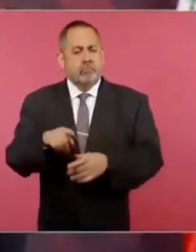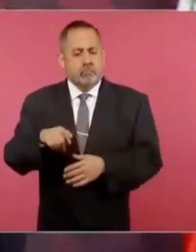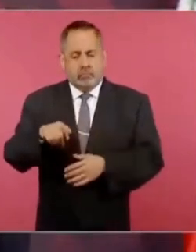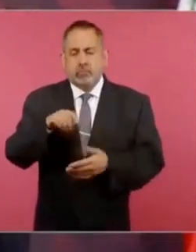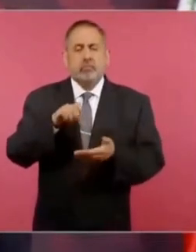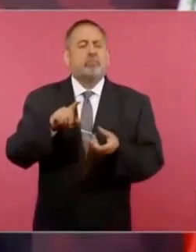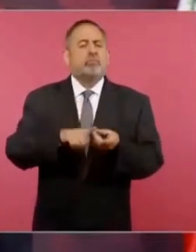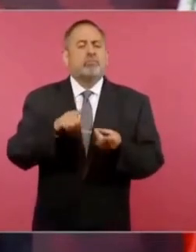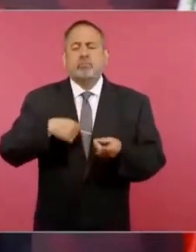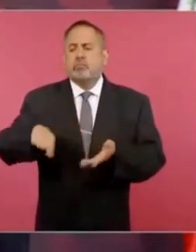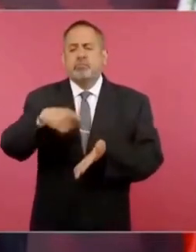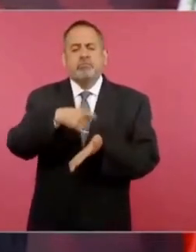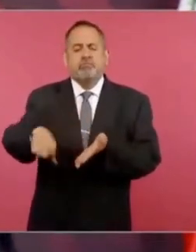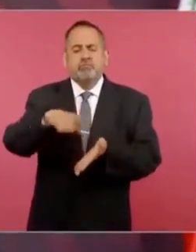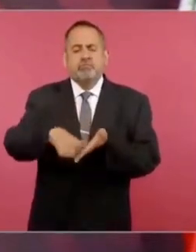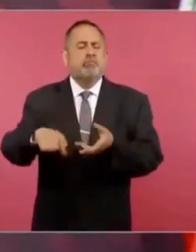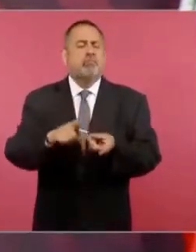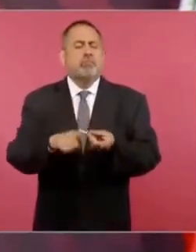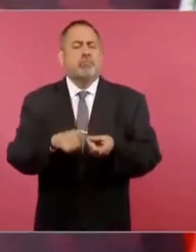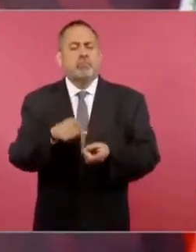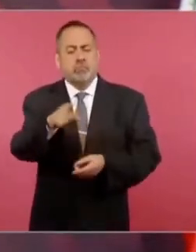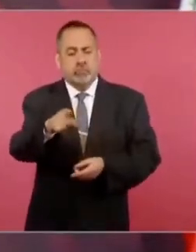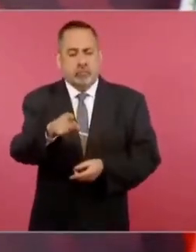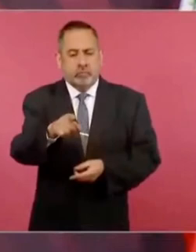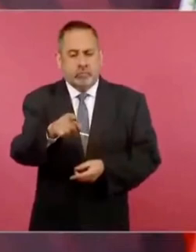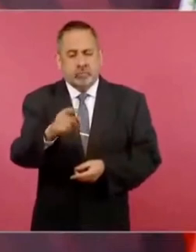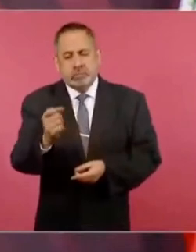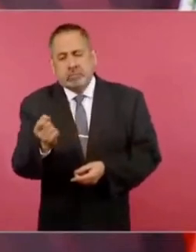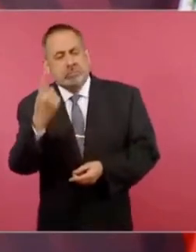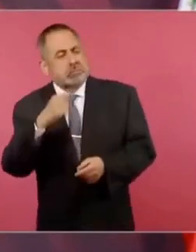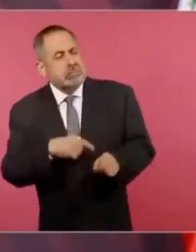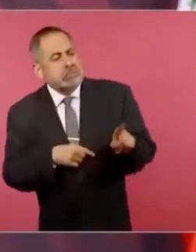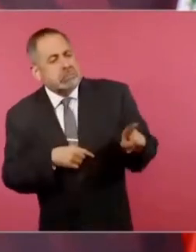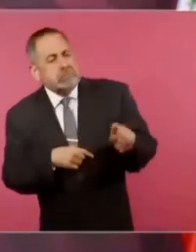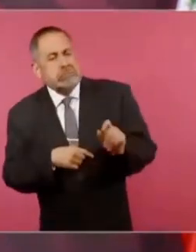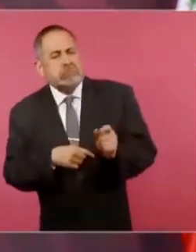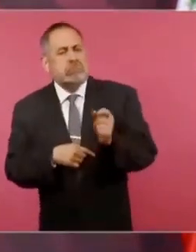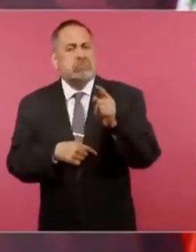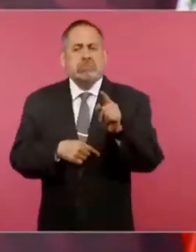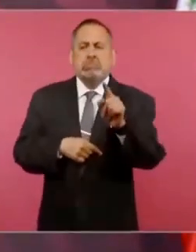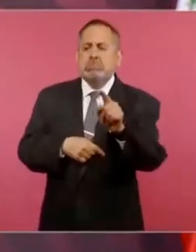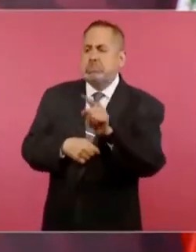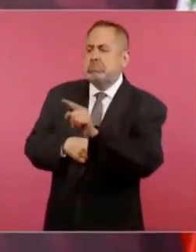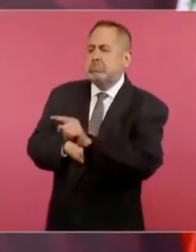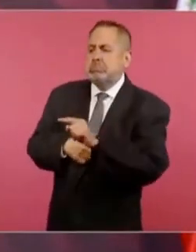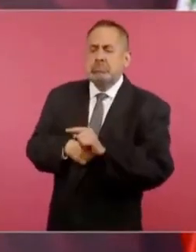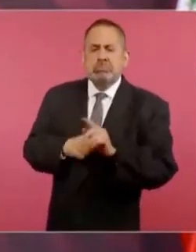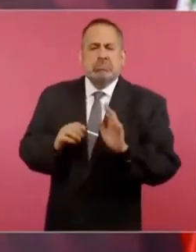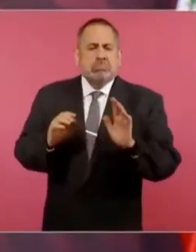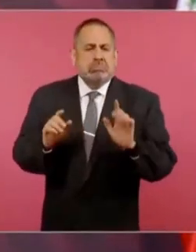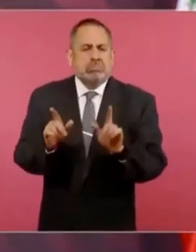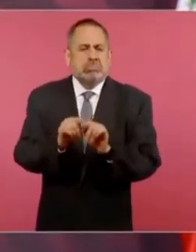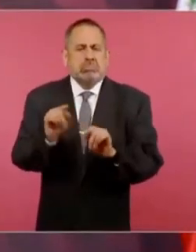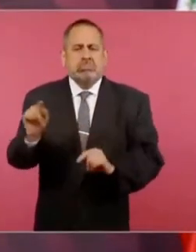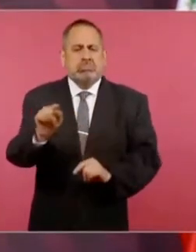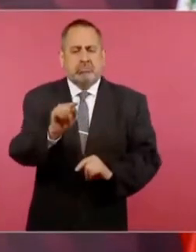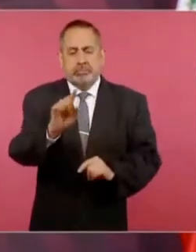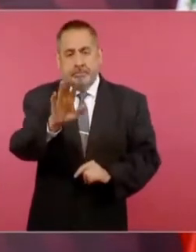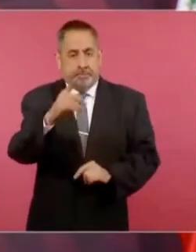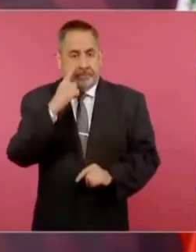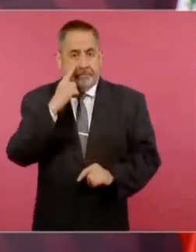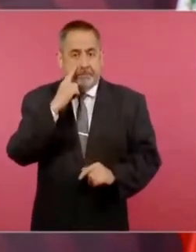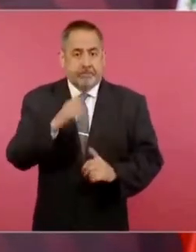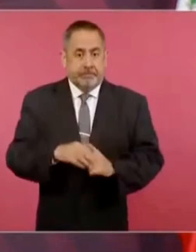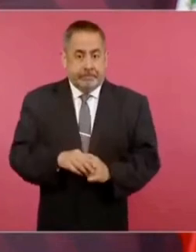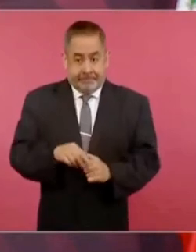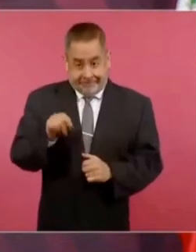nosotros?, algunos lugares, y fíjense